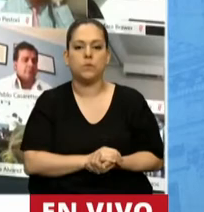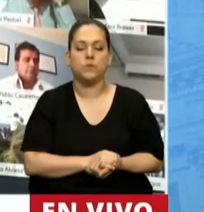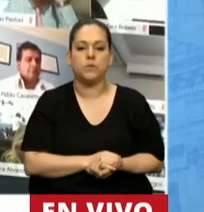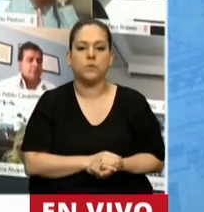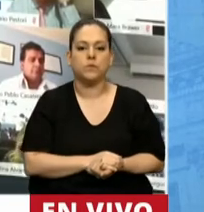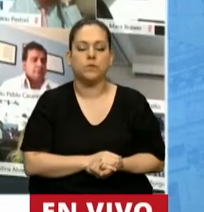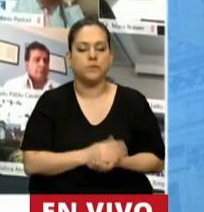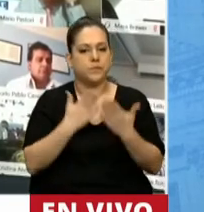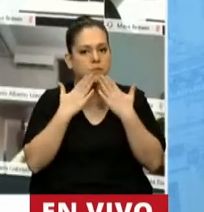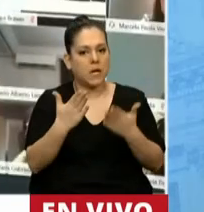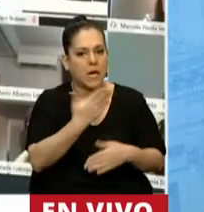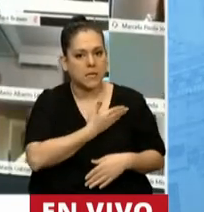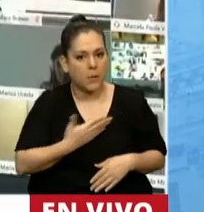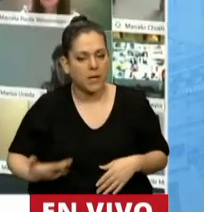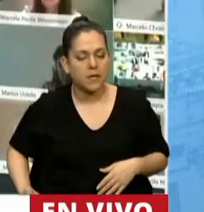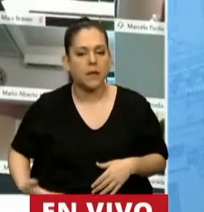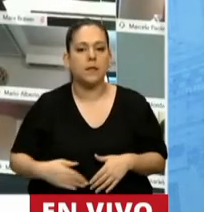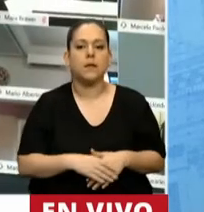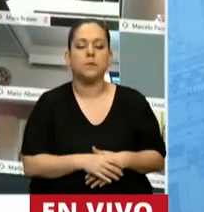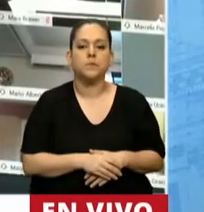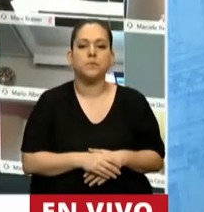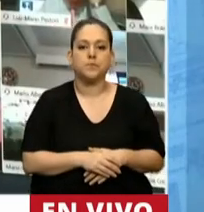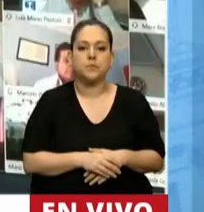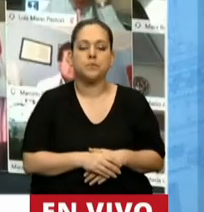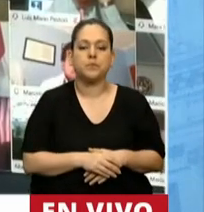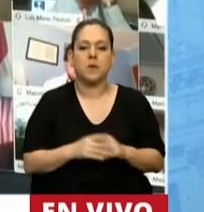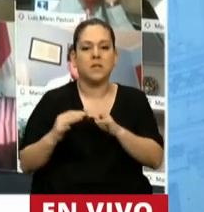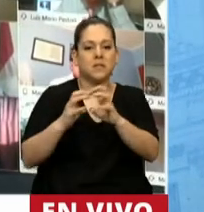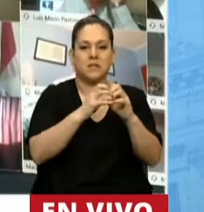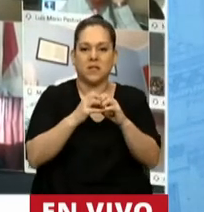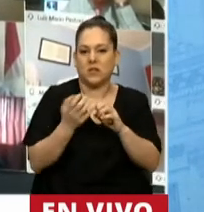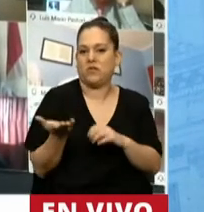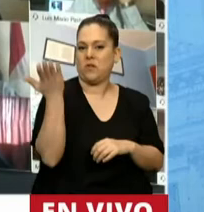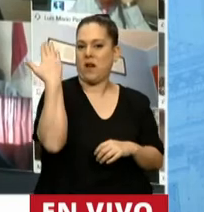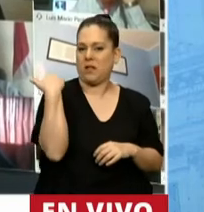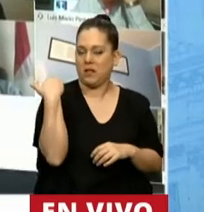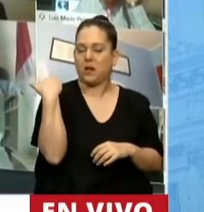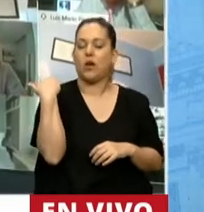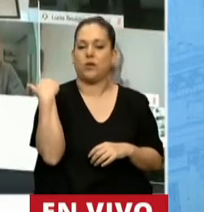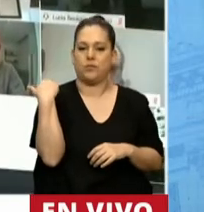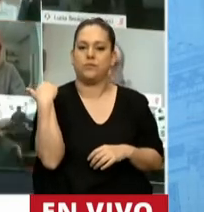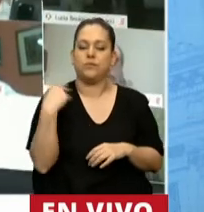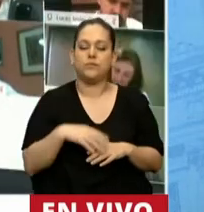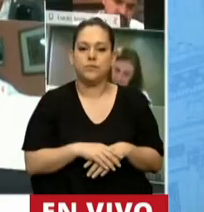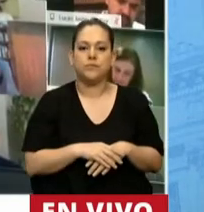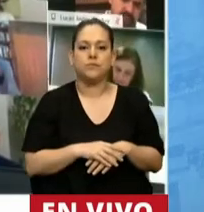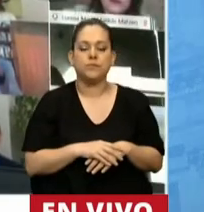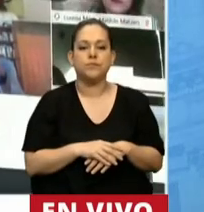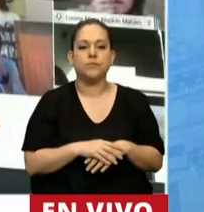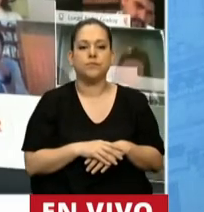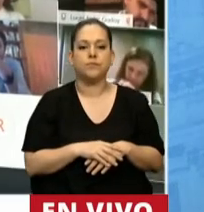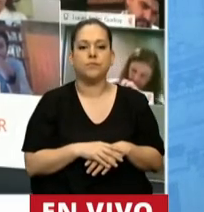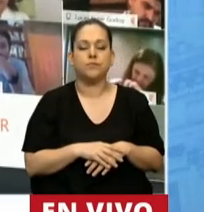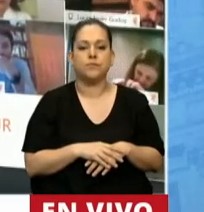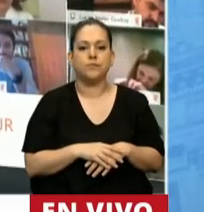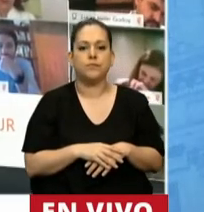Gracias, señor presidente. En la sesión anterior pasamos a una votación